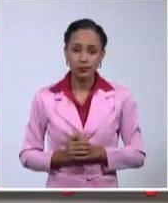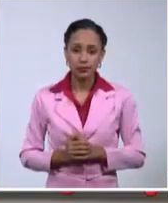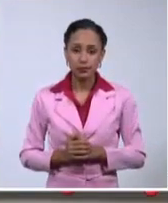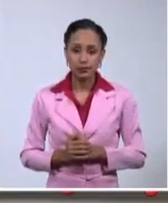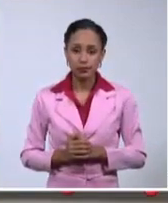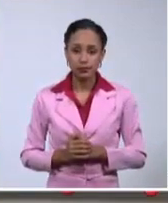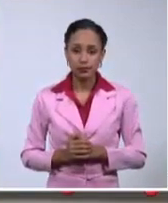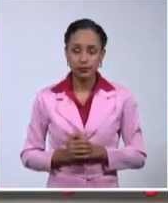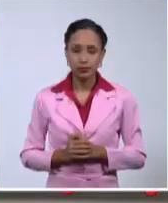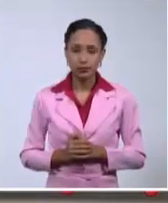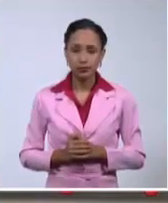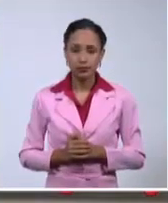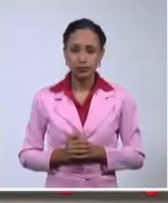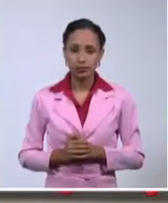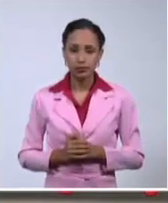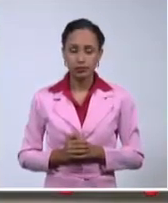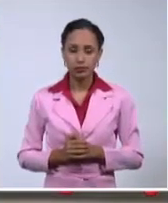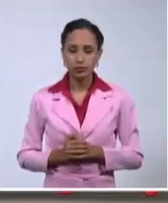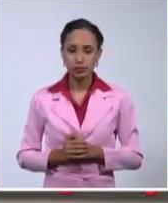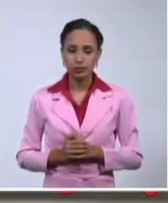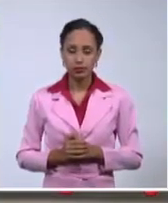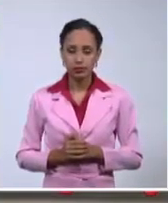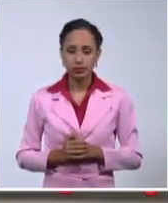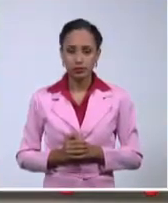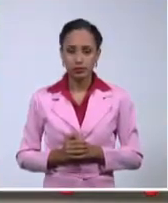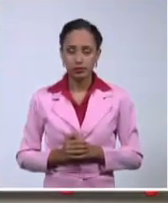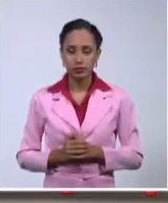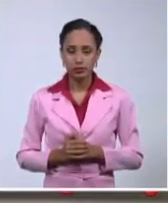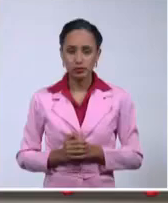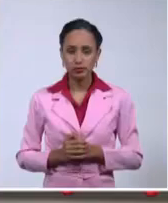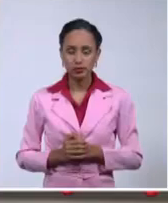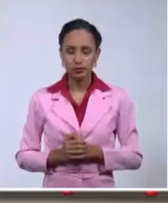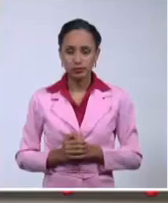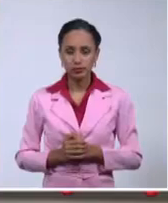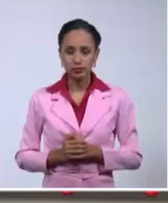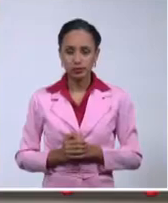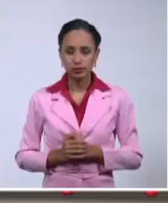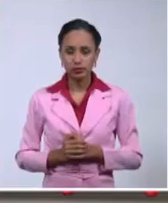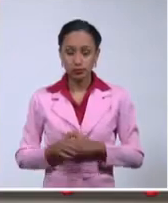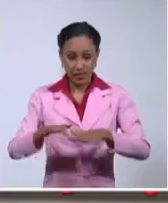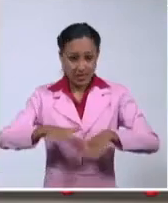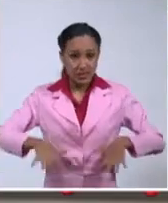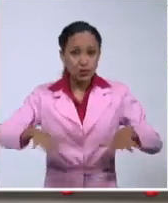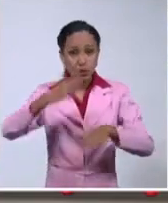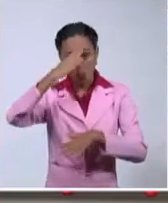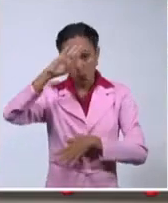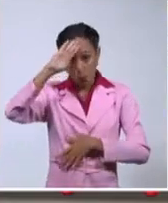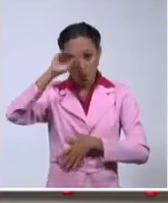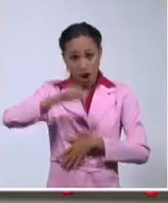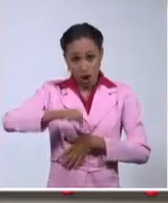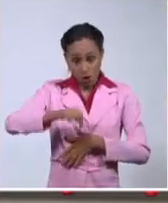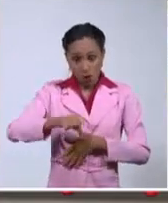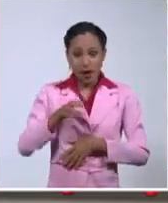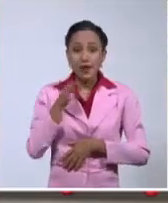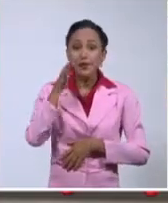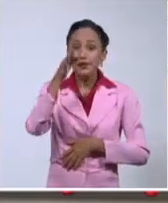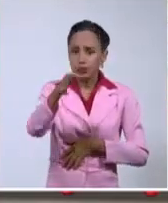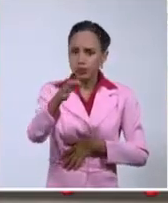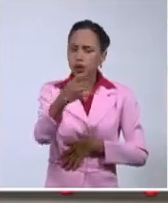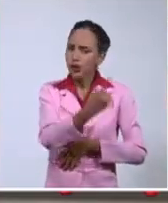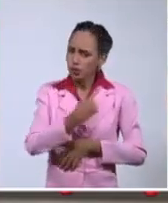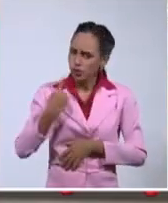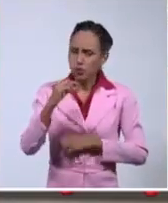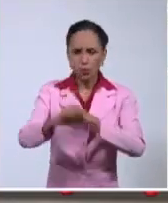suenan fuertes al oído, mercenarismo. La realidad de Cuba, el presente y el futuro, lo hemos definido y lo vamos a seguir